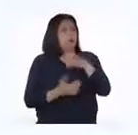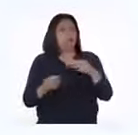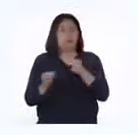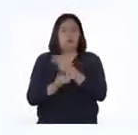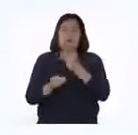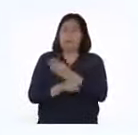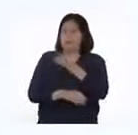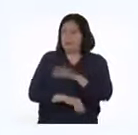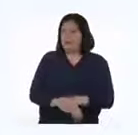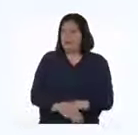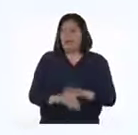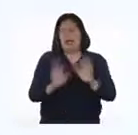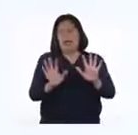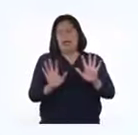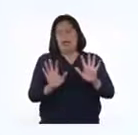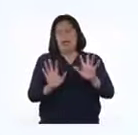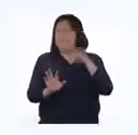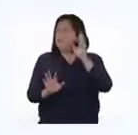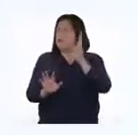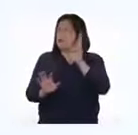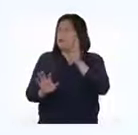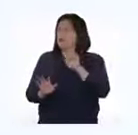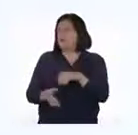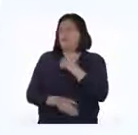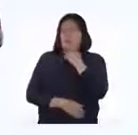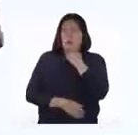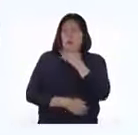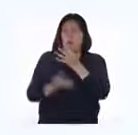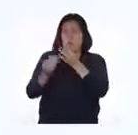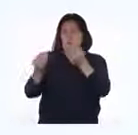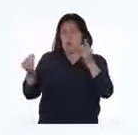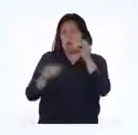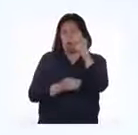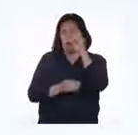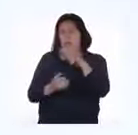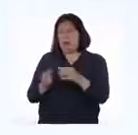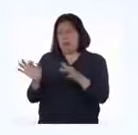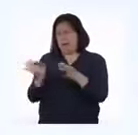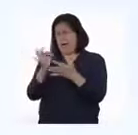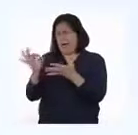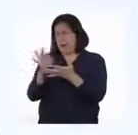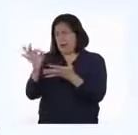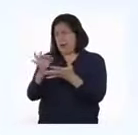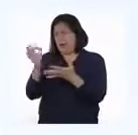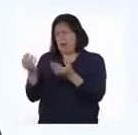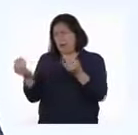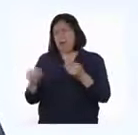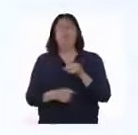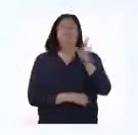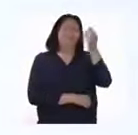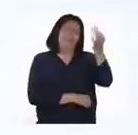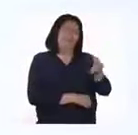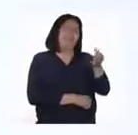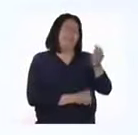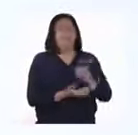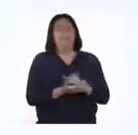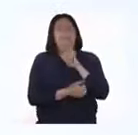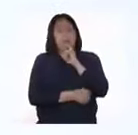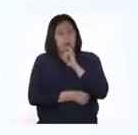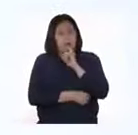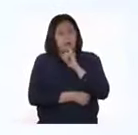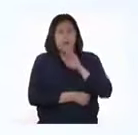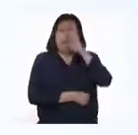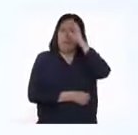matemática. Pero, profe, aún así sigue siendo muchas vicuñas para contar. Mmm, es cierto. Entonces,